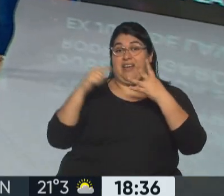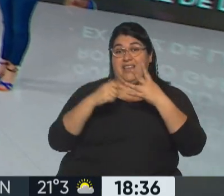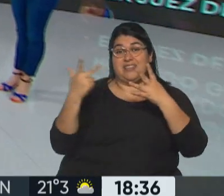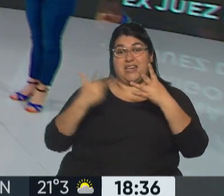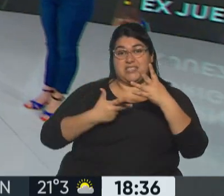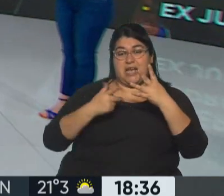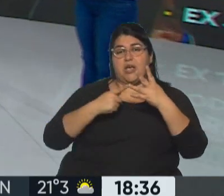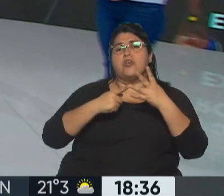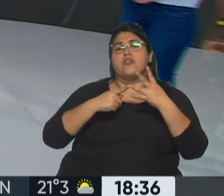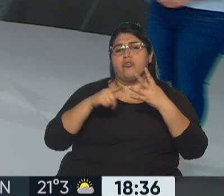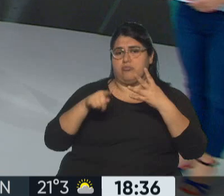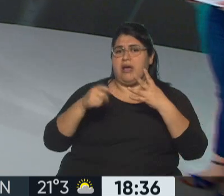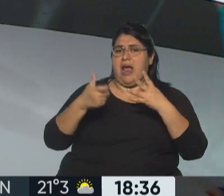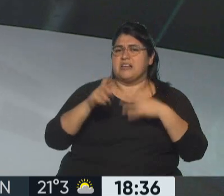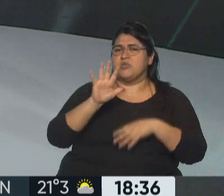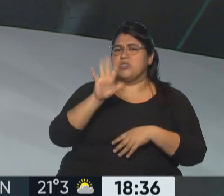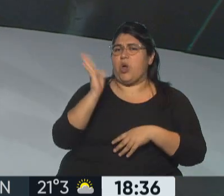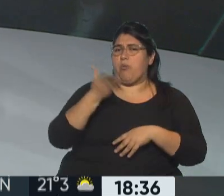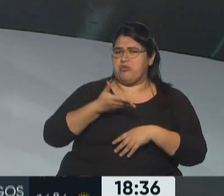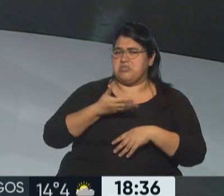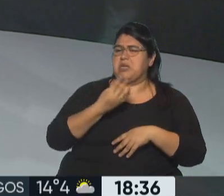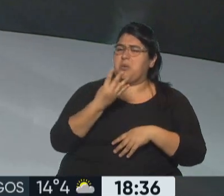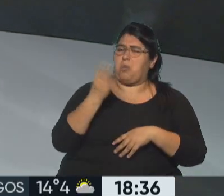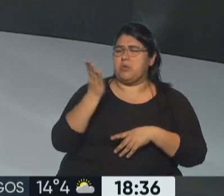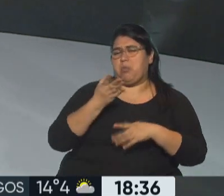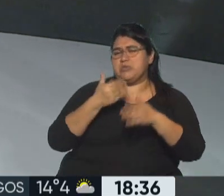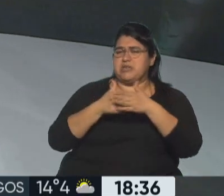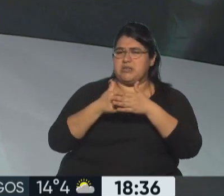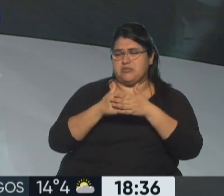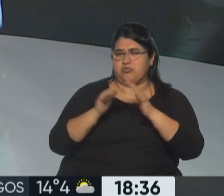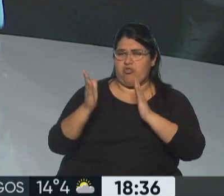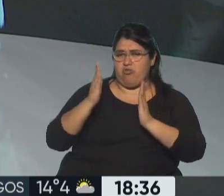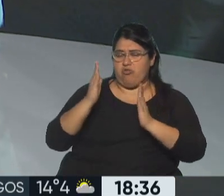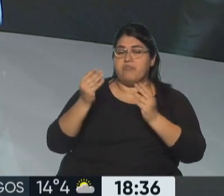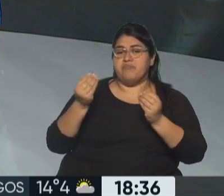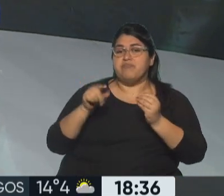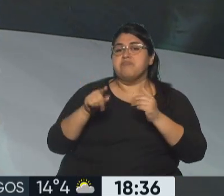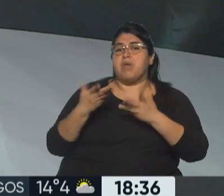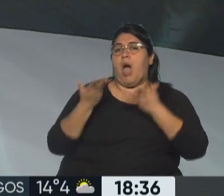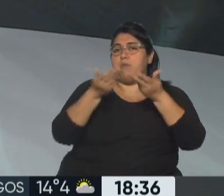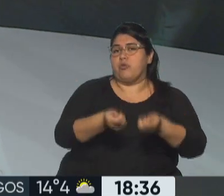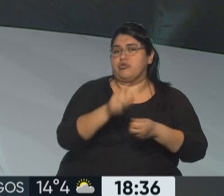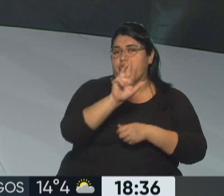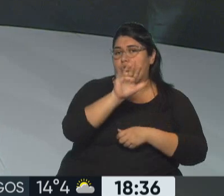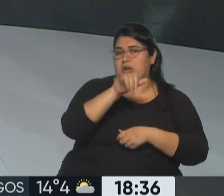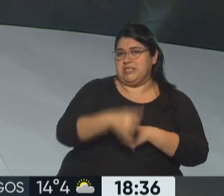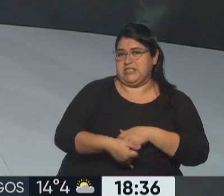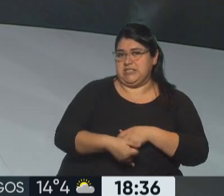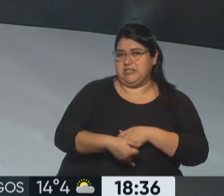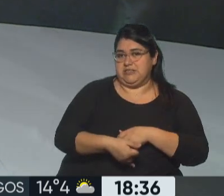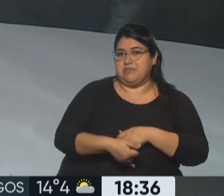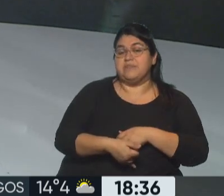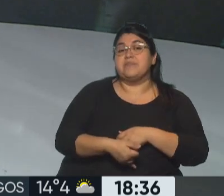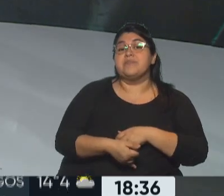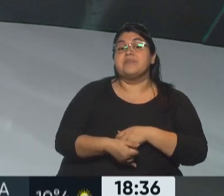con un poco más de, casi un 5%, un poco más de 4%, que le dio el aval, le dio el apoyo a